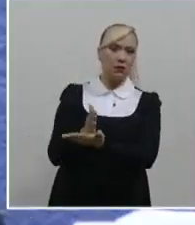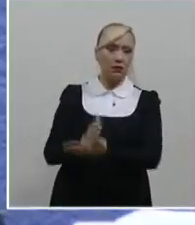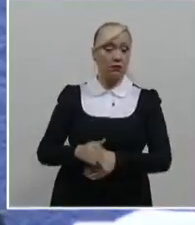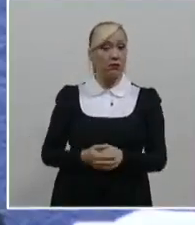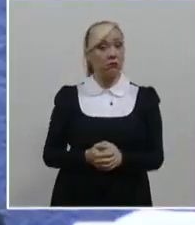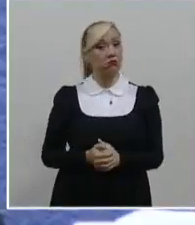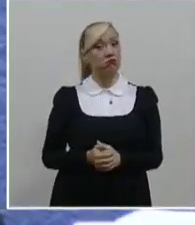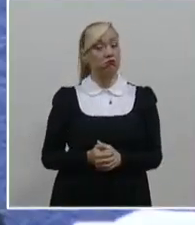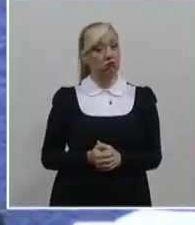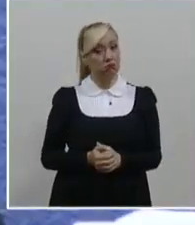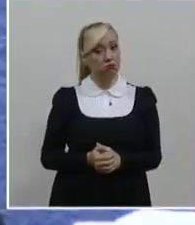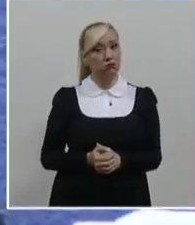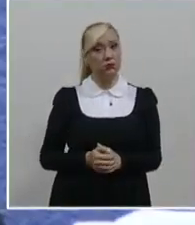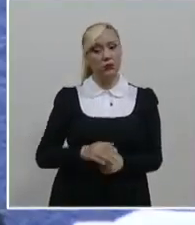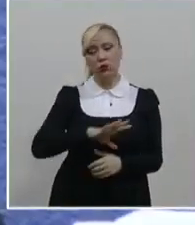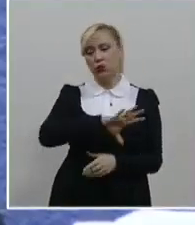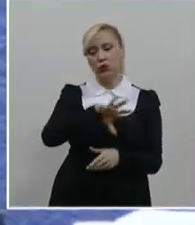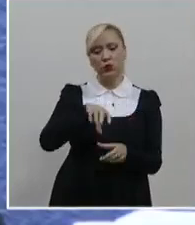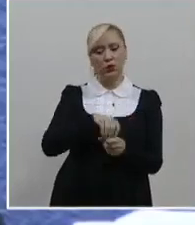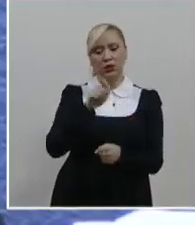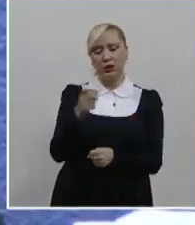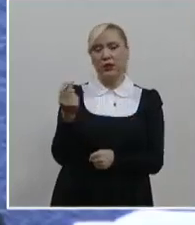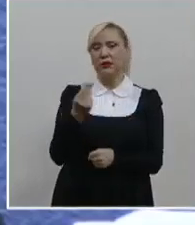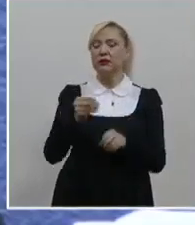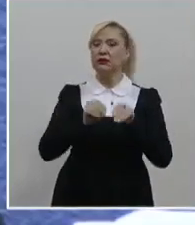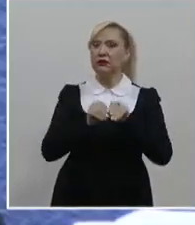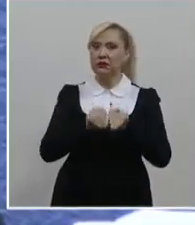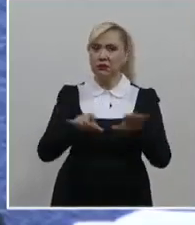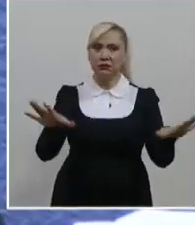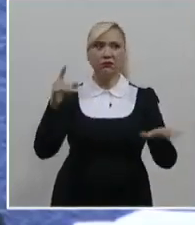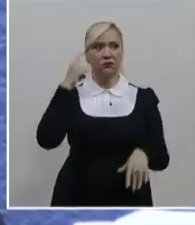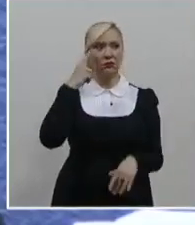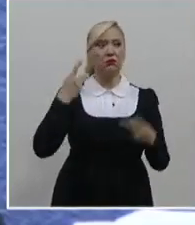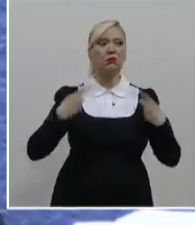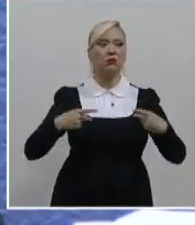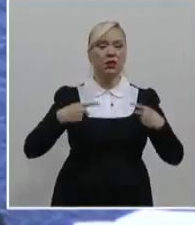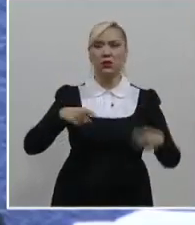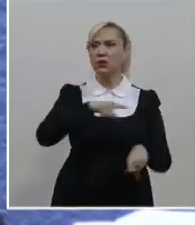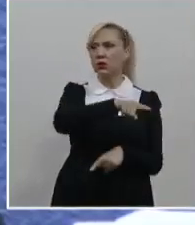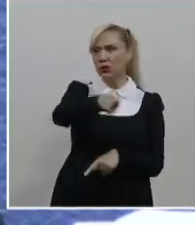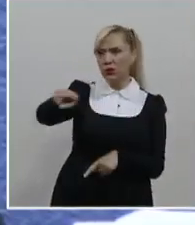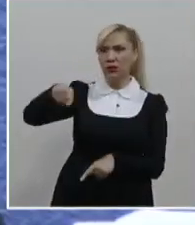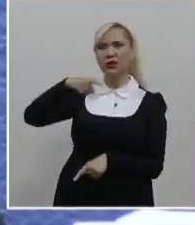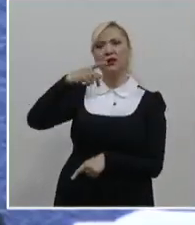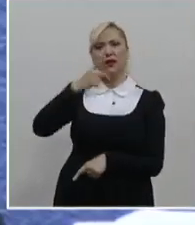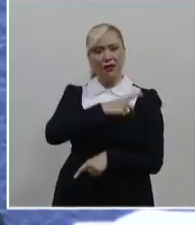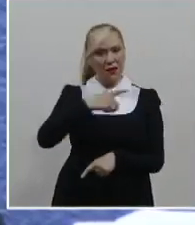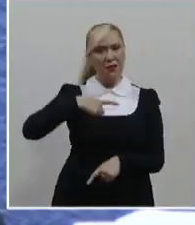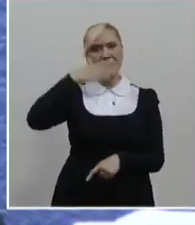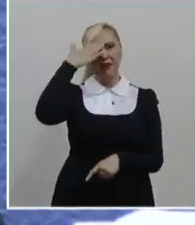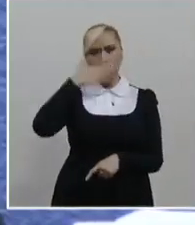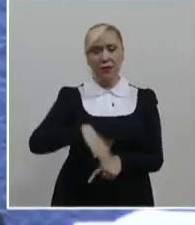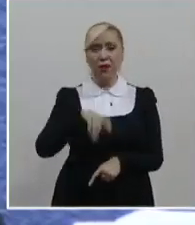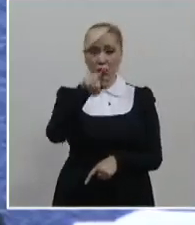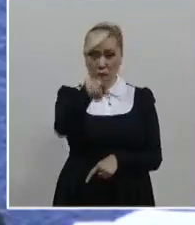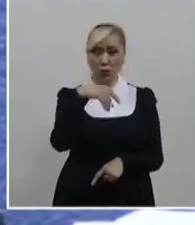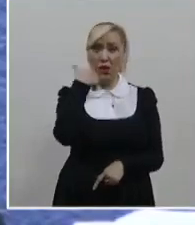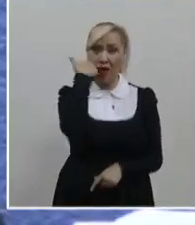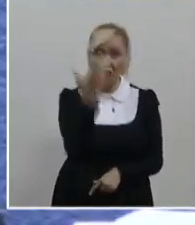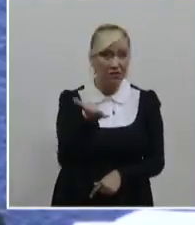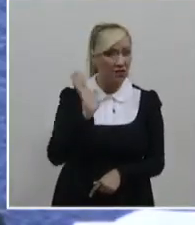Queremos establecer una red de información para que las personas sepan que existe una voluntad anticipada y que son